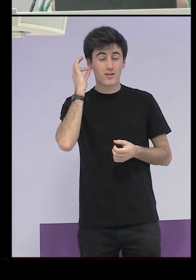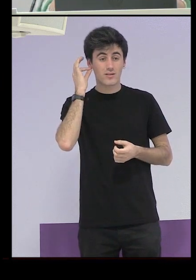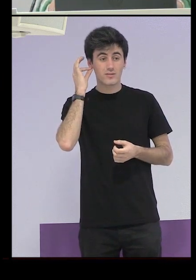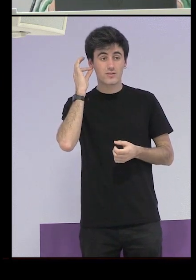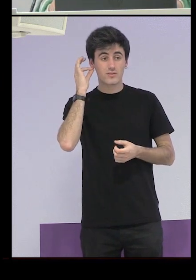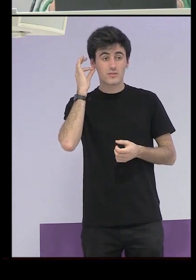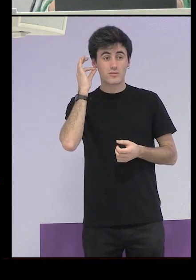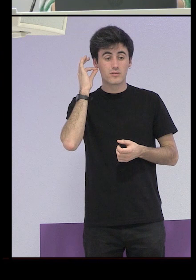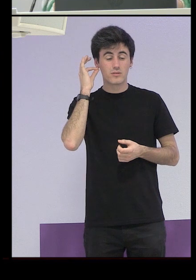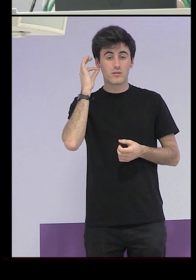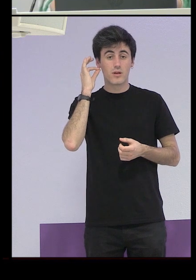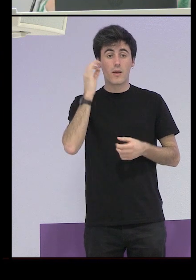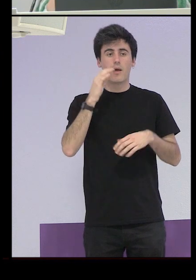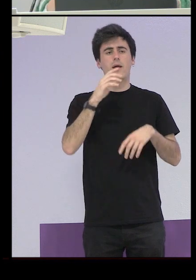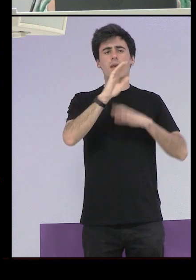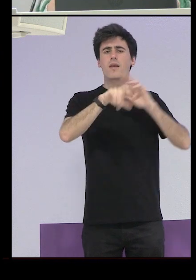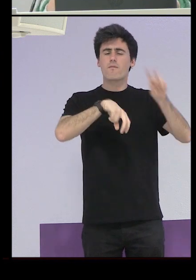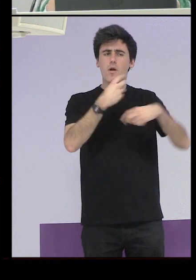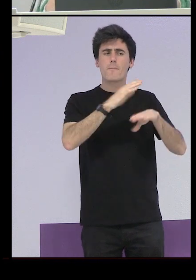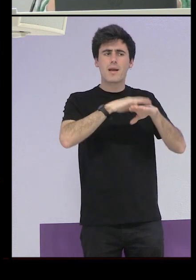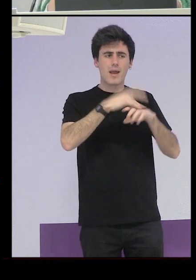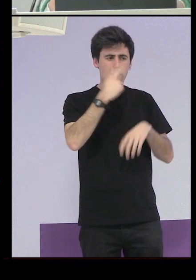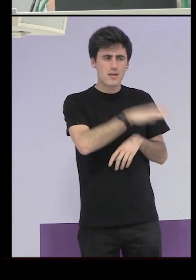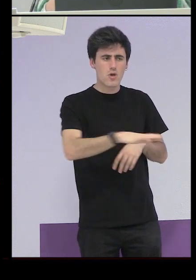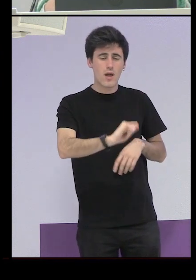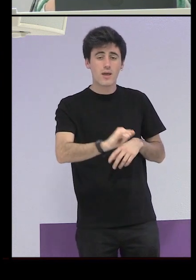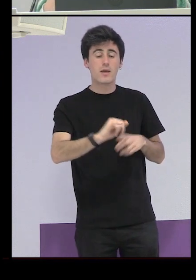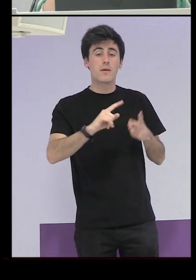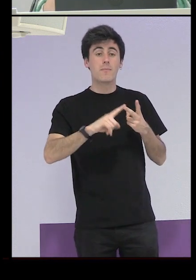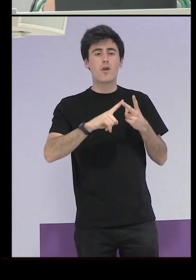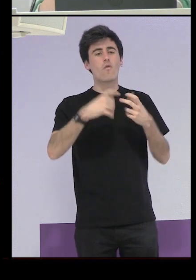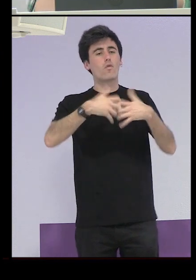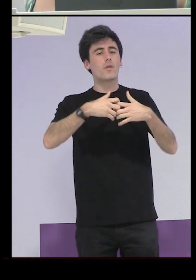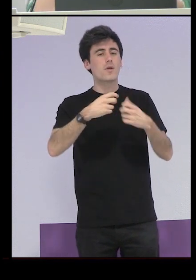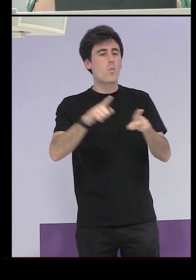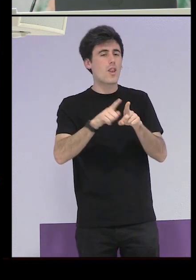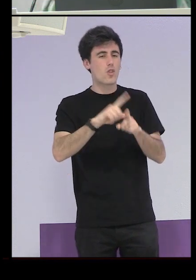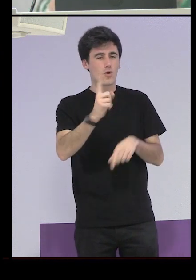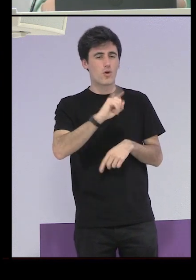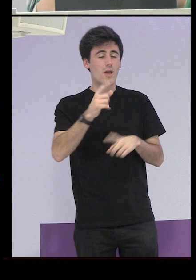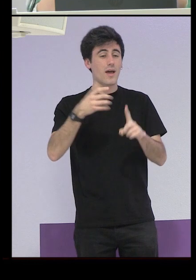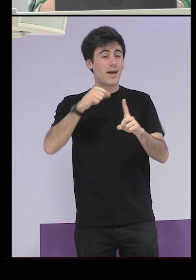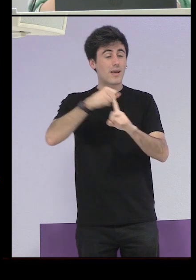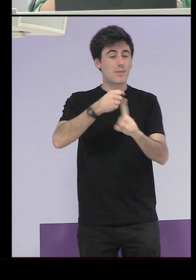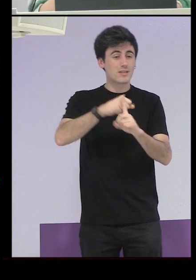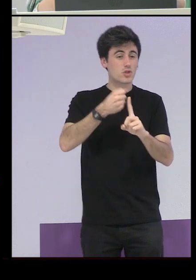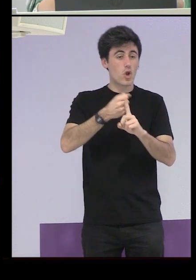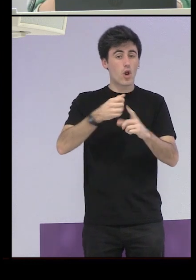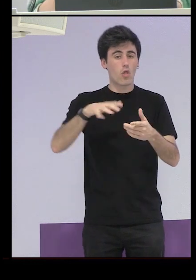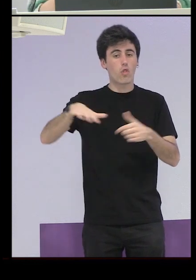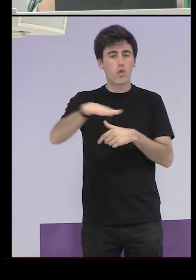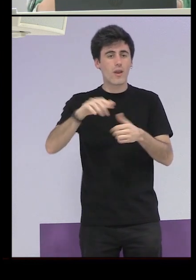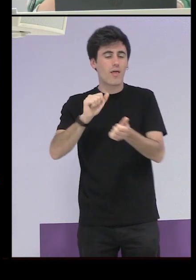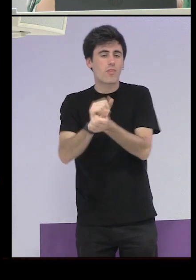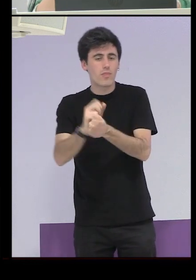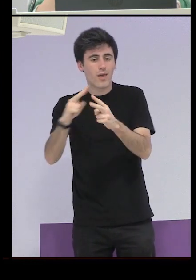ya había reformatorios también para niños ya había también cárceles para chicos pero no funcionaban igual la represión y los lugares de encierro de